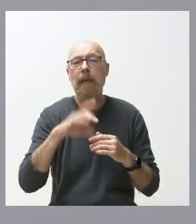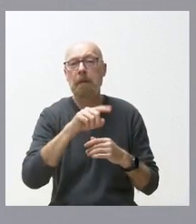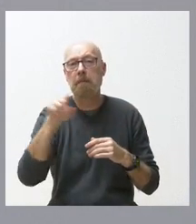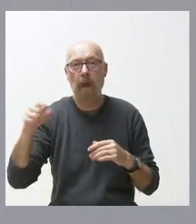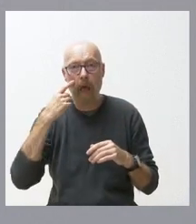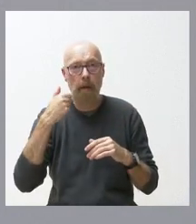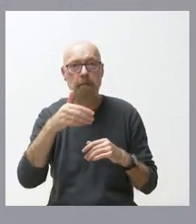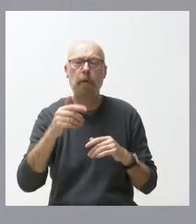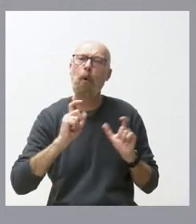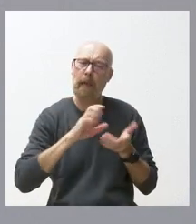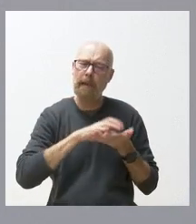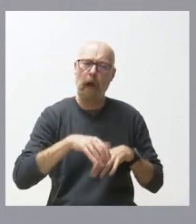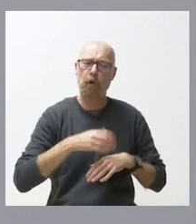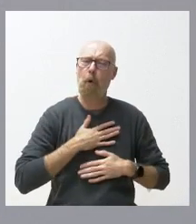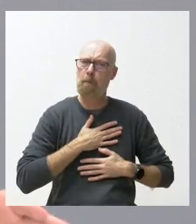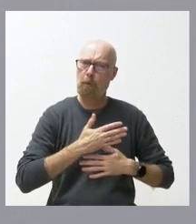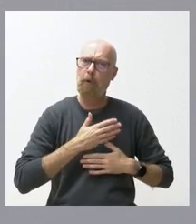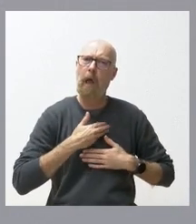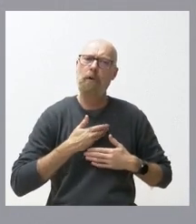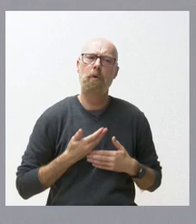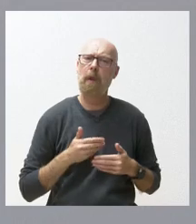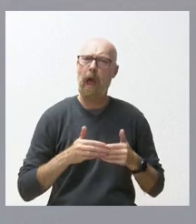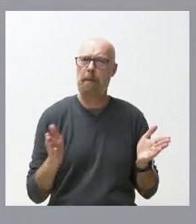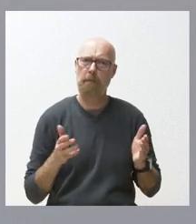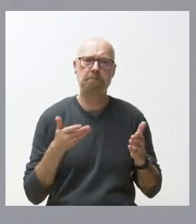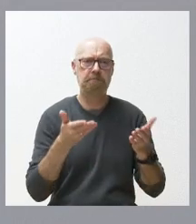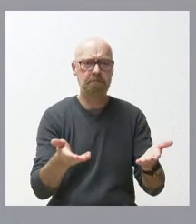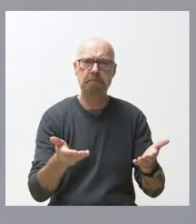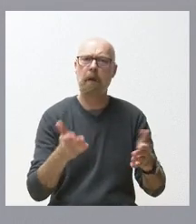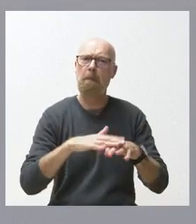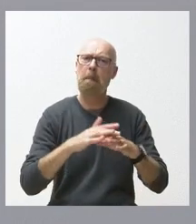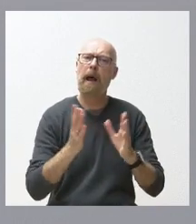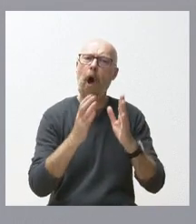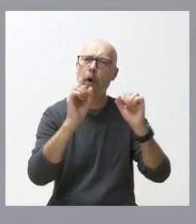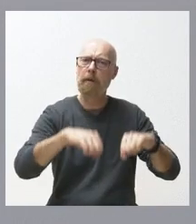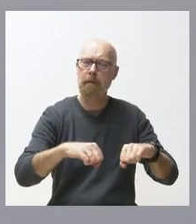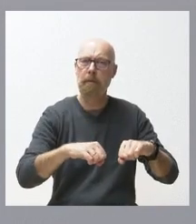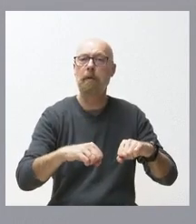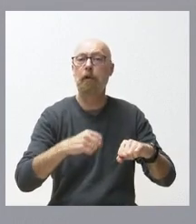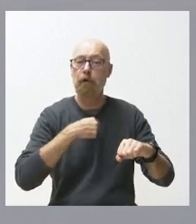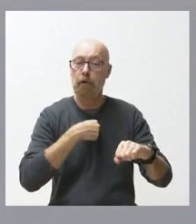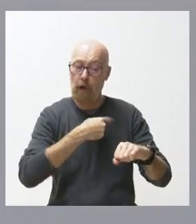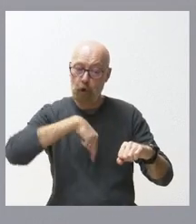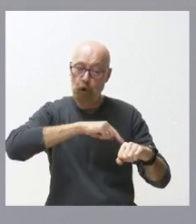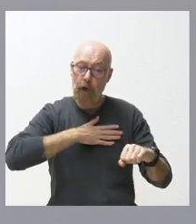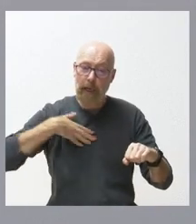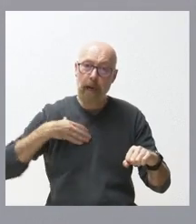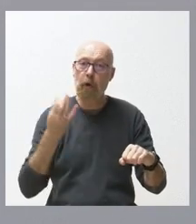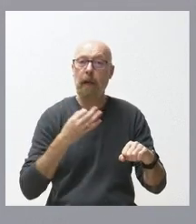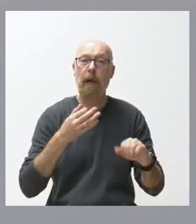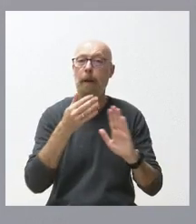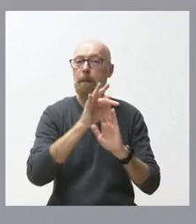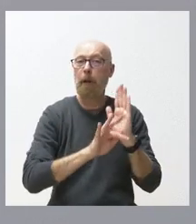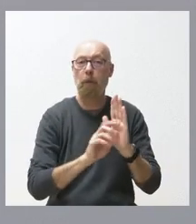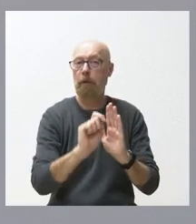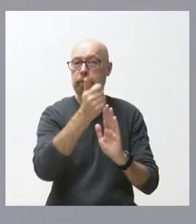de Castilla y León lo tiene vamos con la mano tendida con el objetivo de alcanzar ese pacto presupuestario y nuestro deseo es tener un presupuesto para Castilla y León con eso